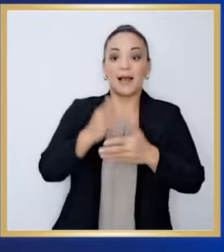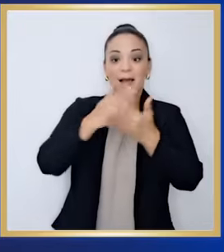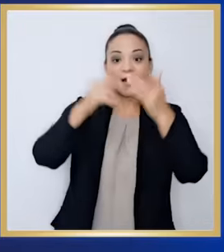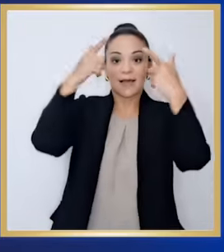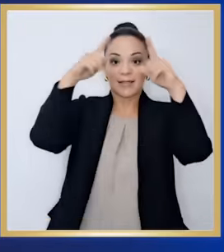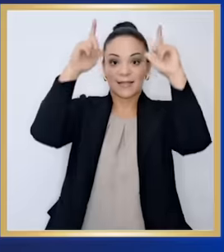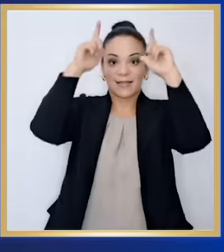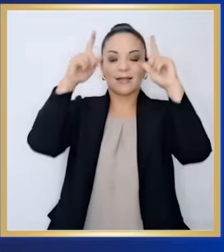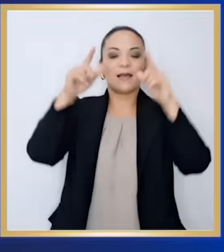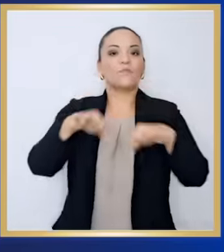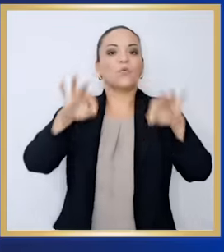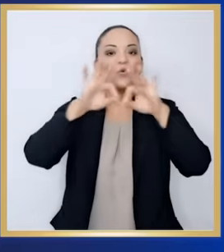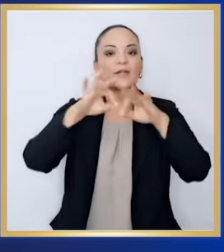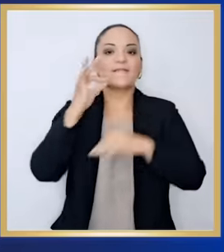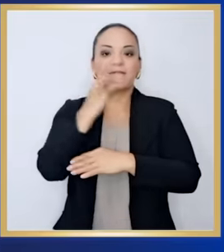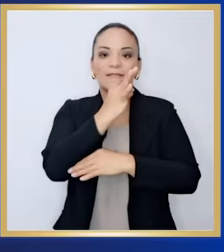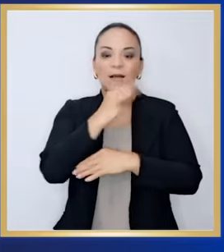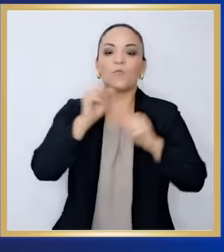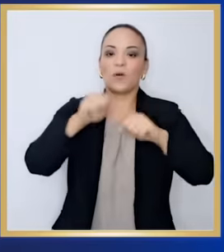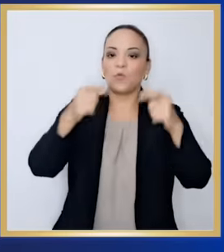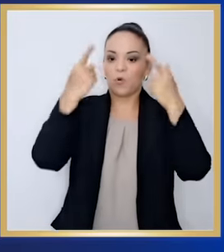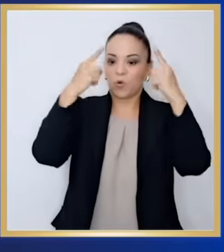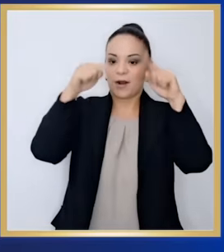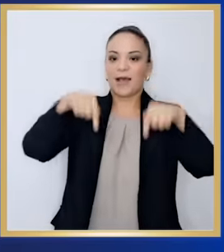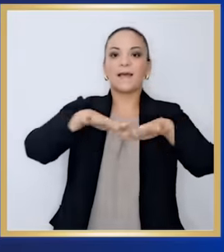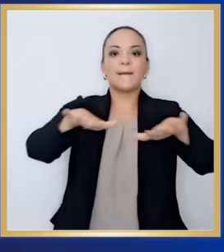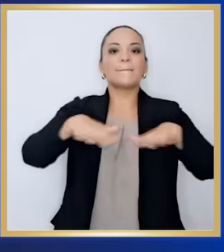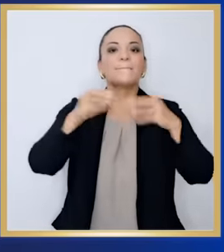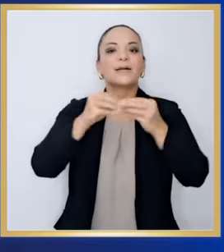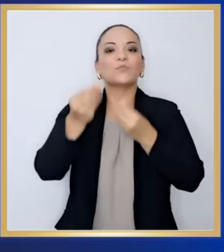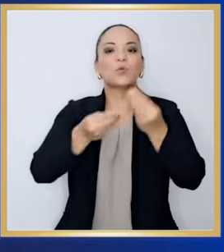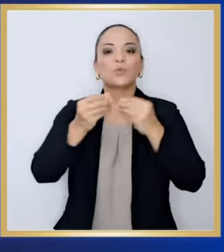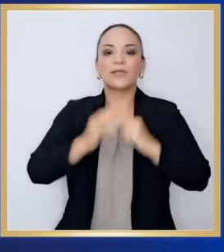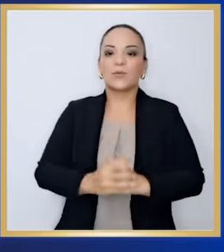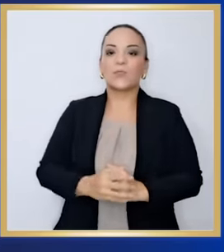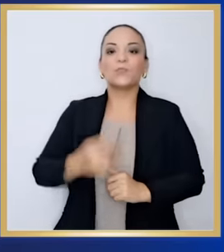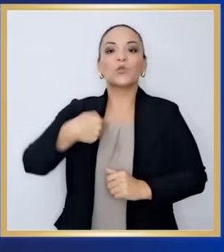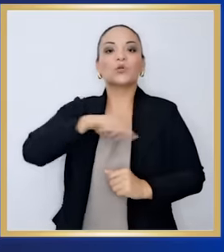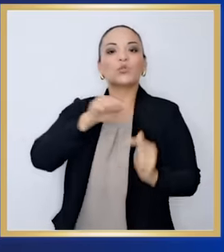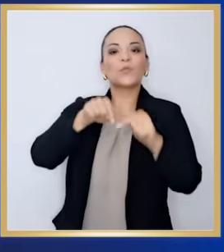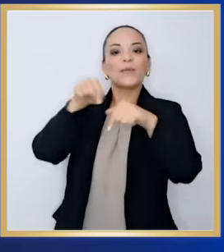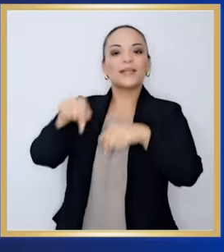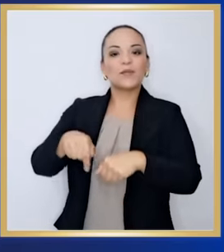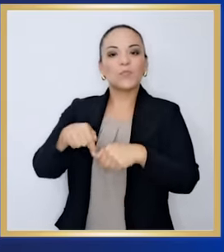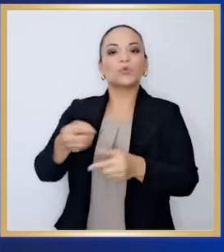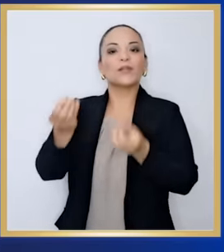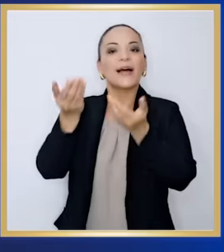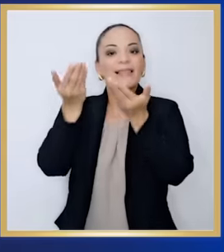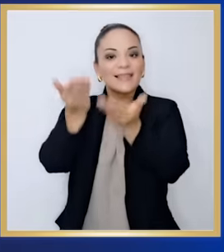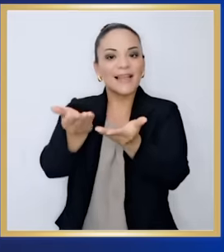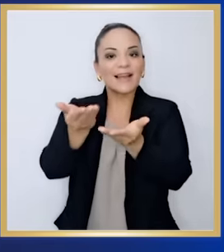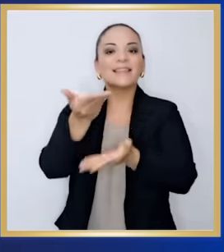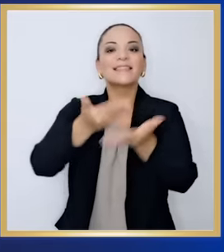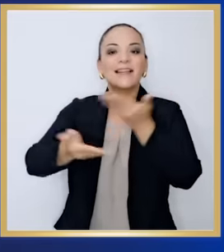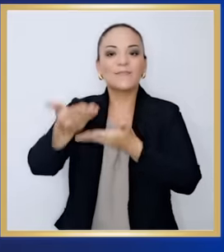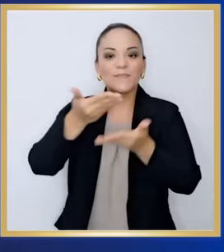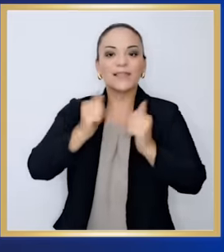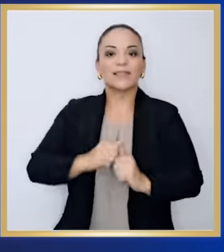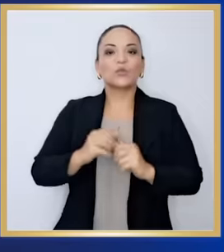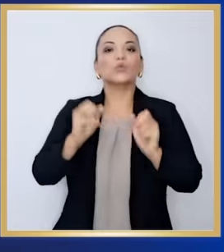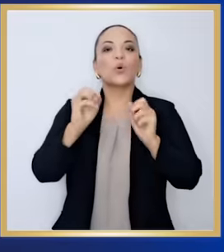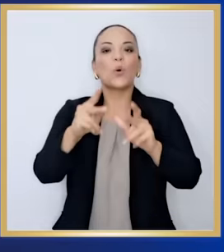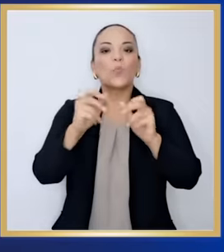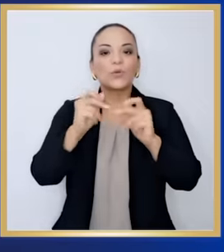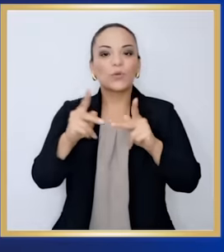Esperamos que la parte de Nama Ganadería sea un pilar en esta finca y podamos hacer esta finca muchísimo más productiva. Venimos a